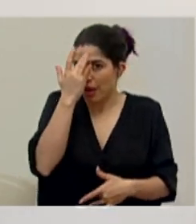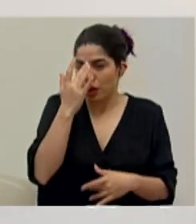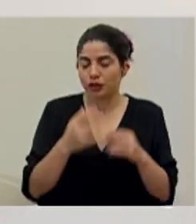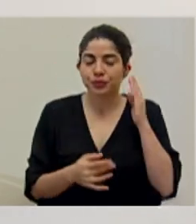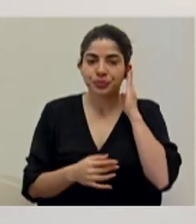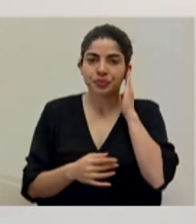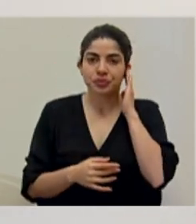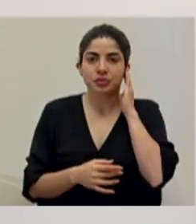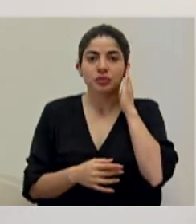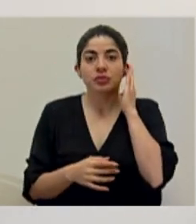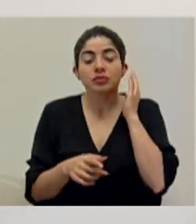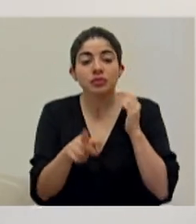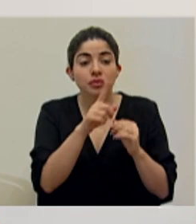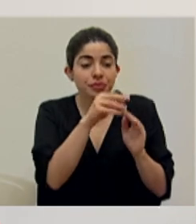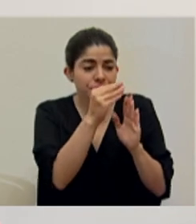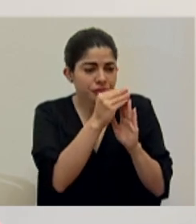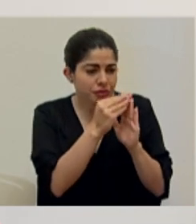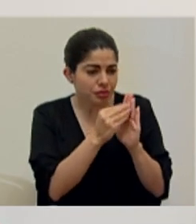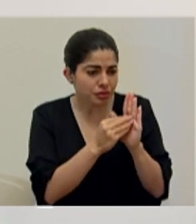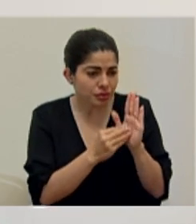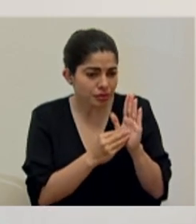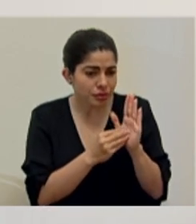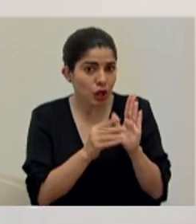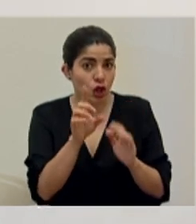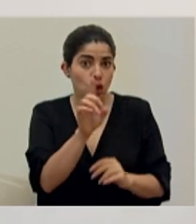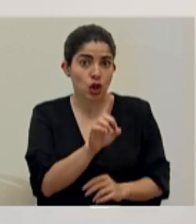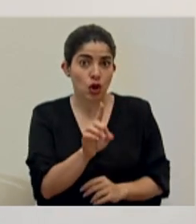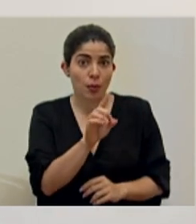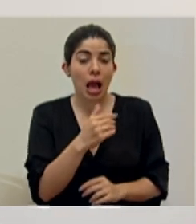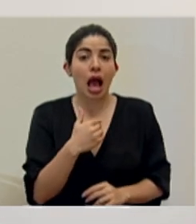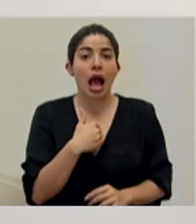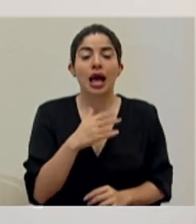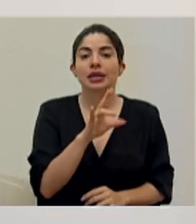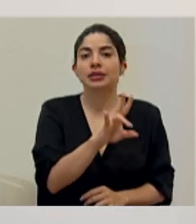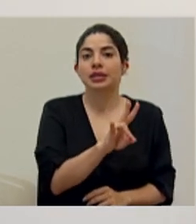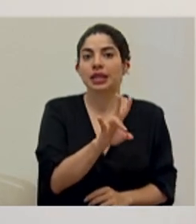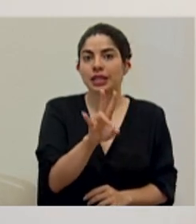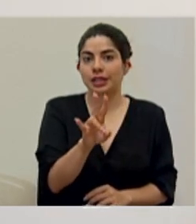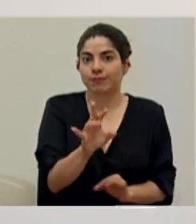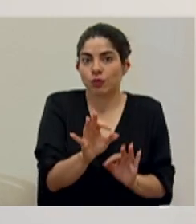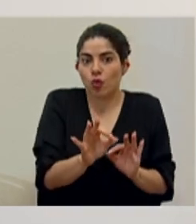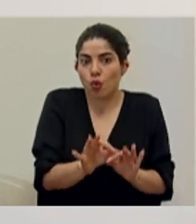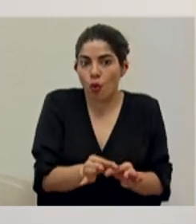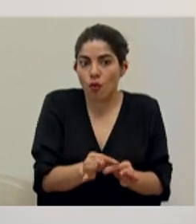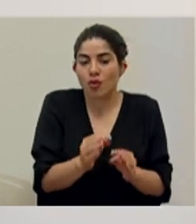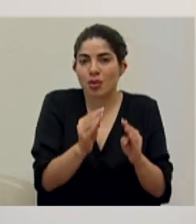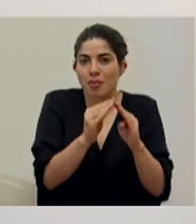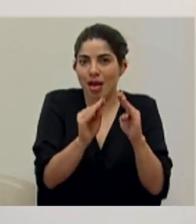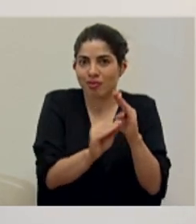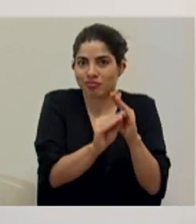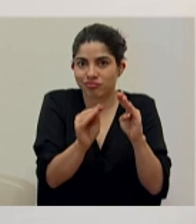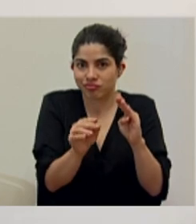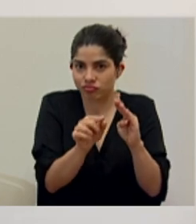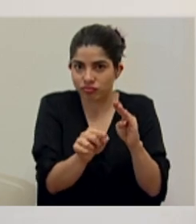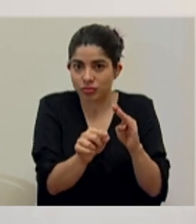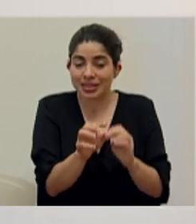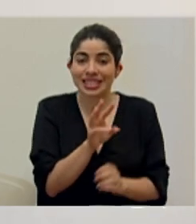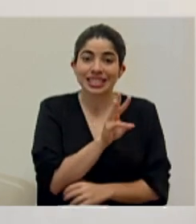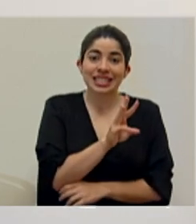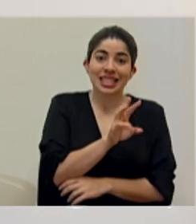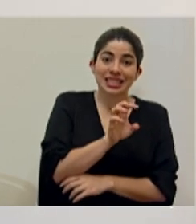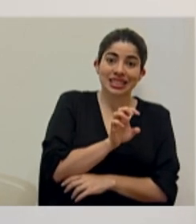De los casos registrados, el domingo tenemos 77 casos confirmados por nexo epidemiológico y